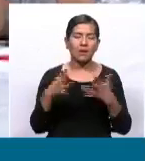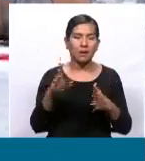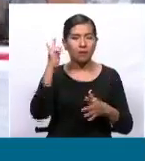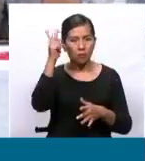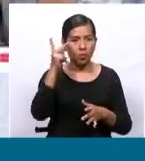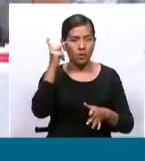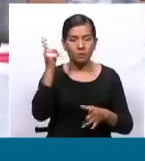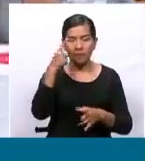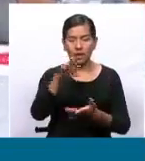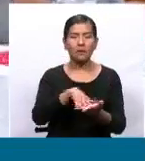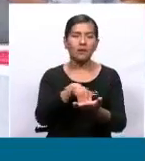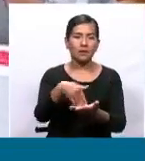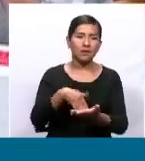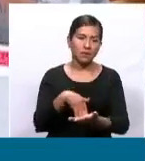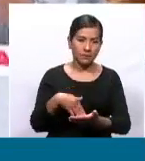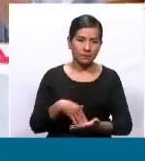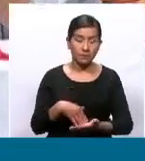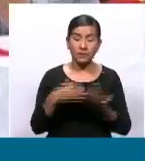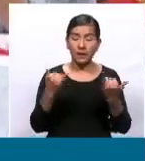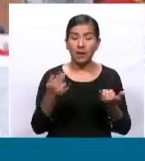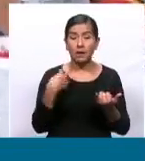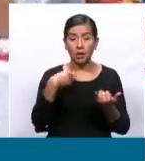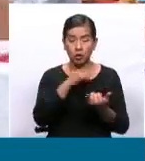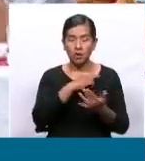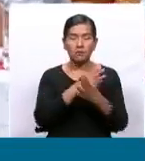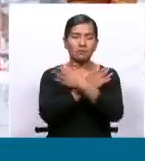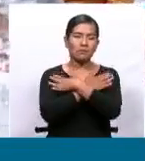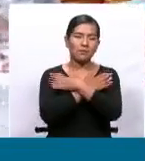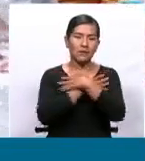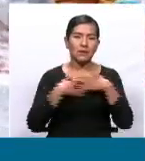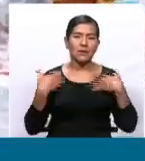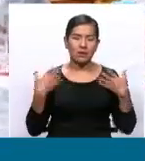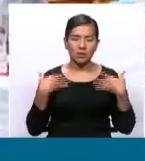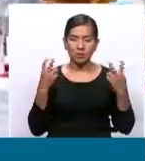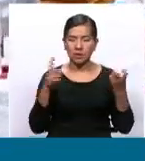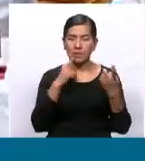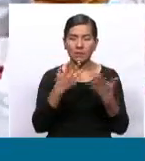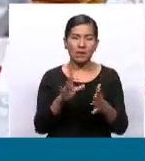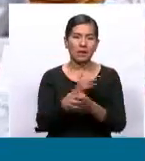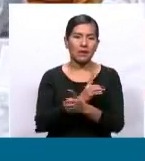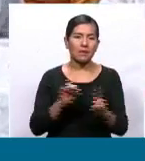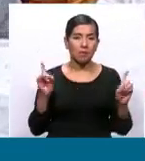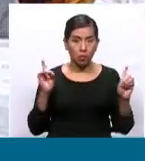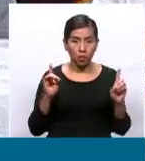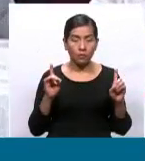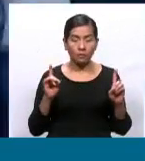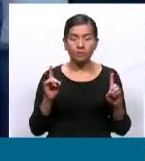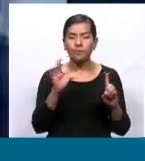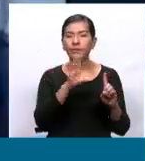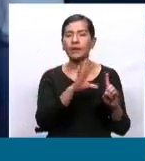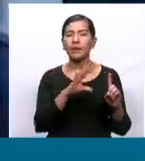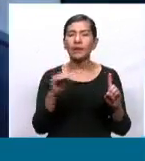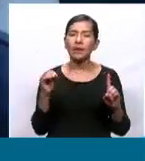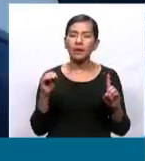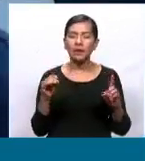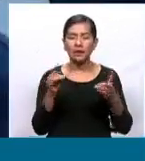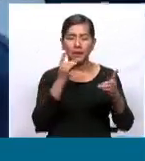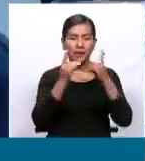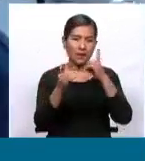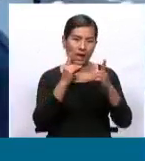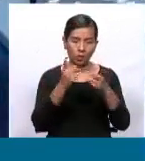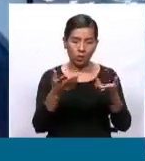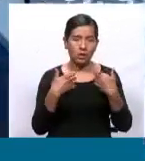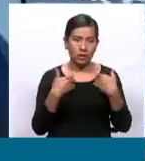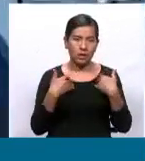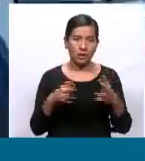querer desestabilizar. Nosotros saludamos la vocación democrática y de diálogo que tiene